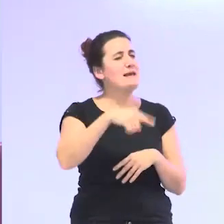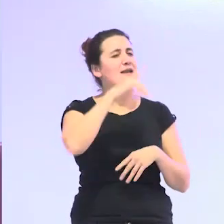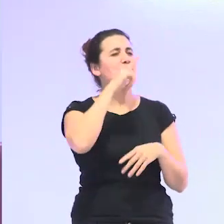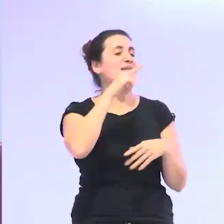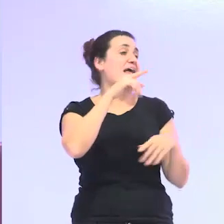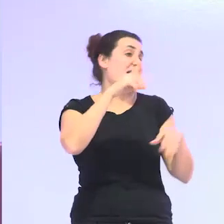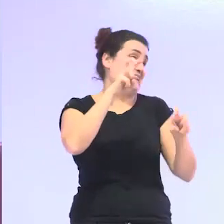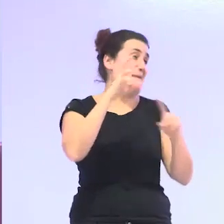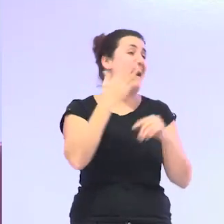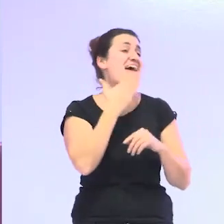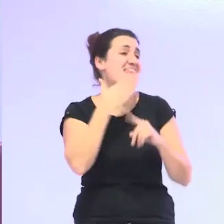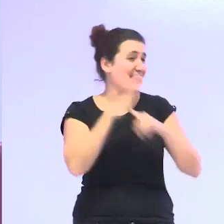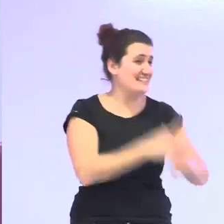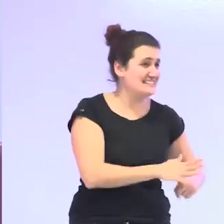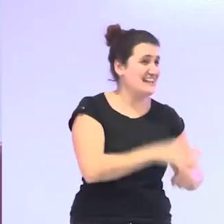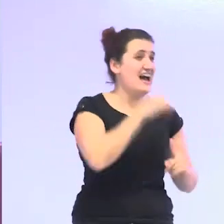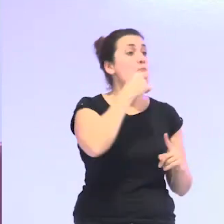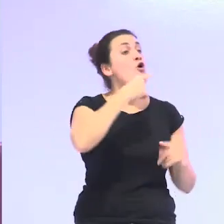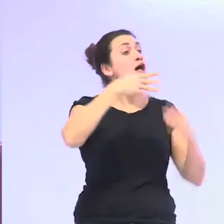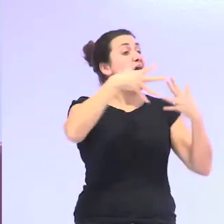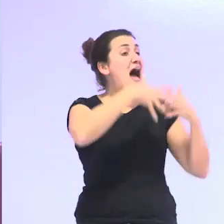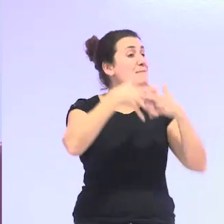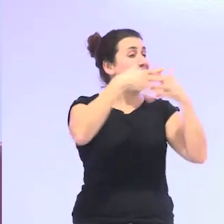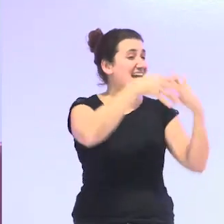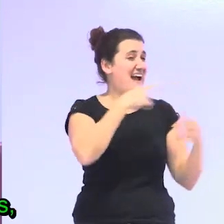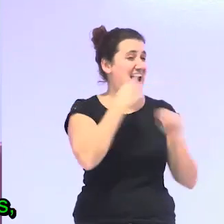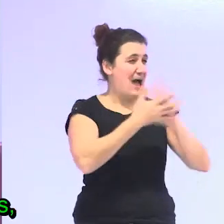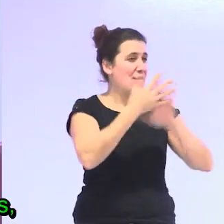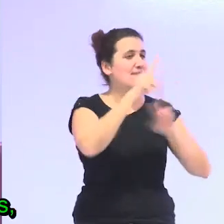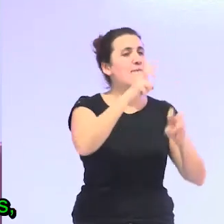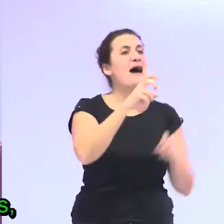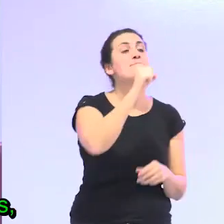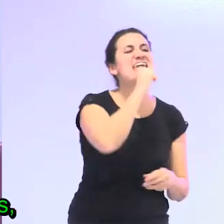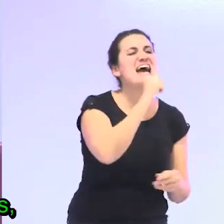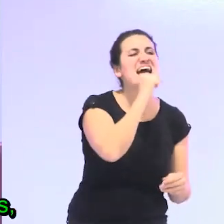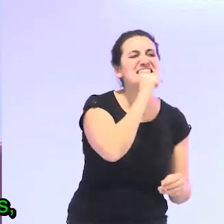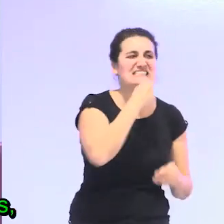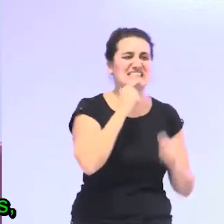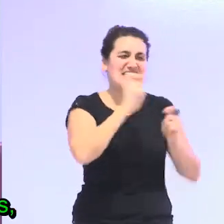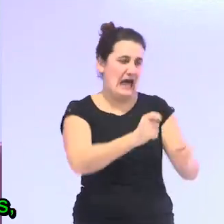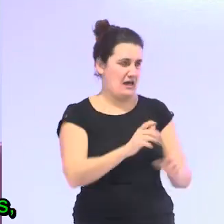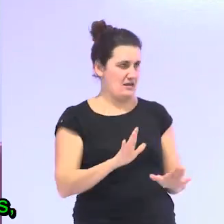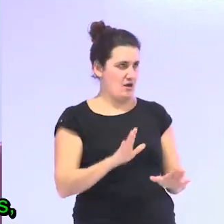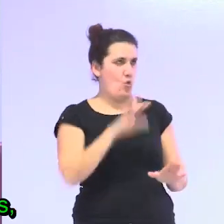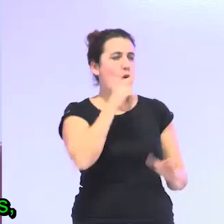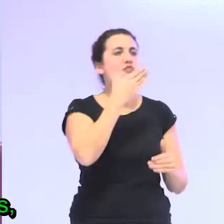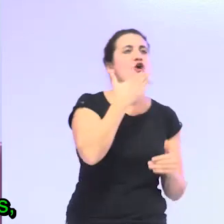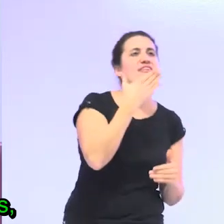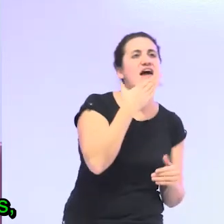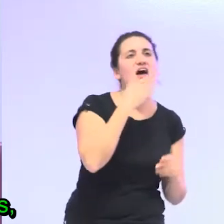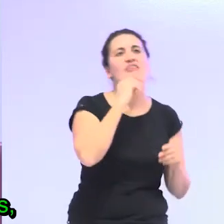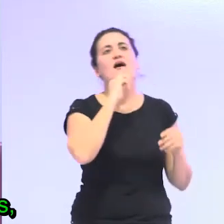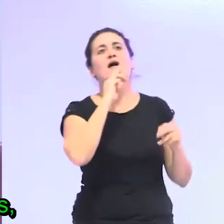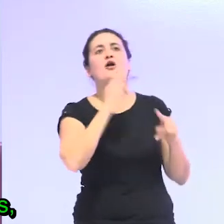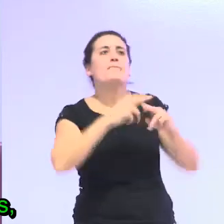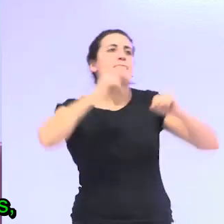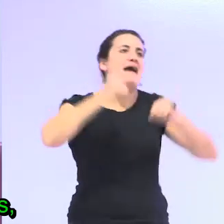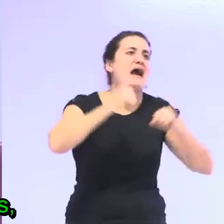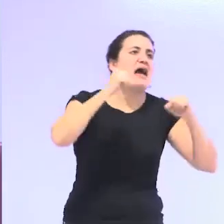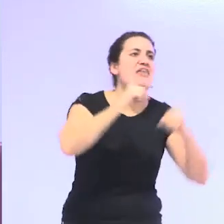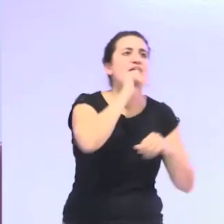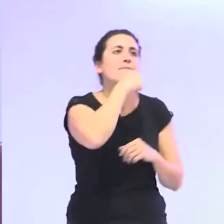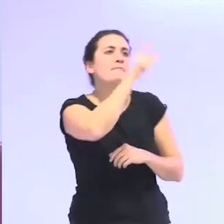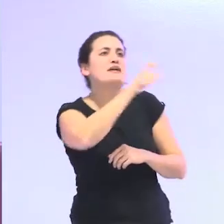edadista en América Latina se habla mucho de viejista ¿no? de que cuando se habla de edad de vejez de envejecimiento o de personas